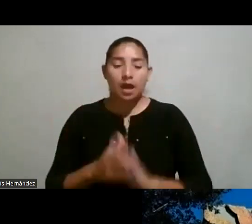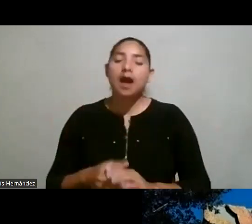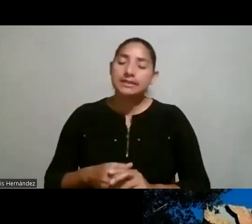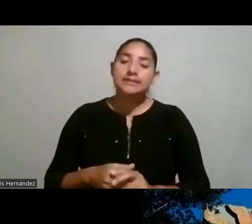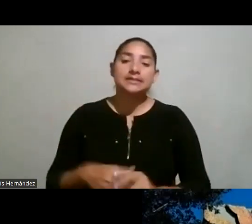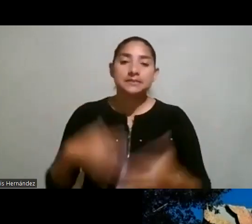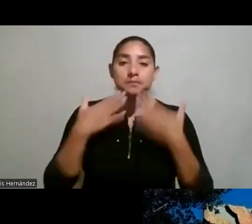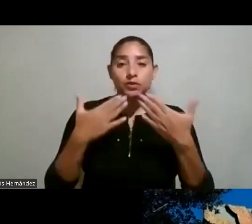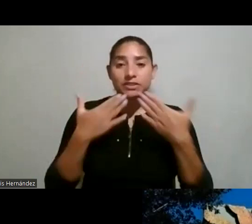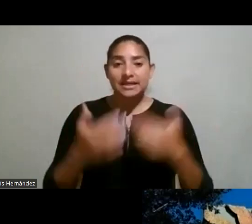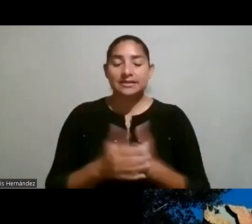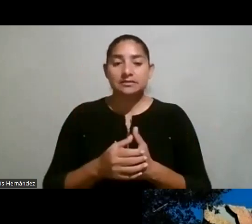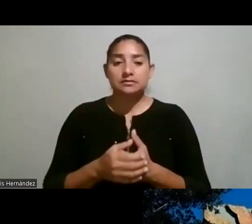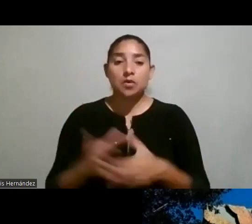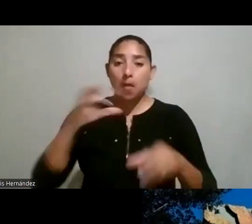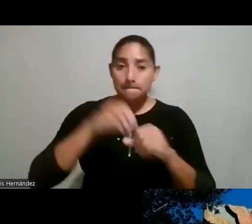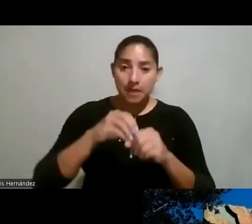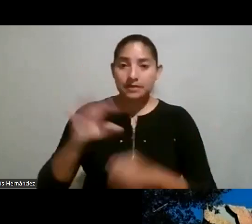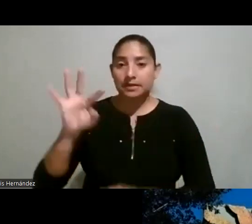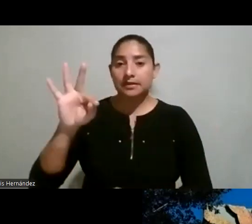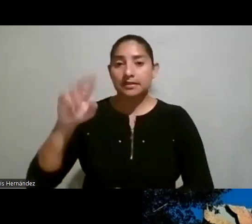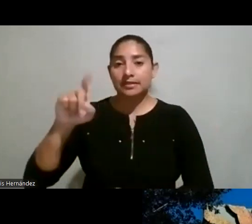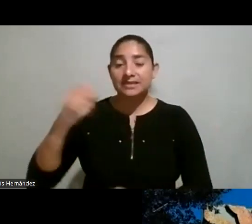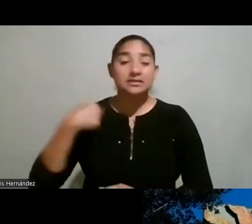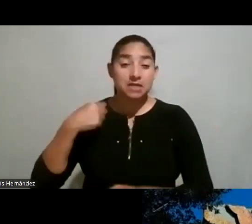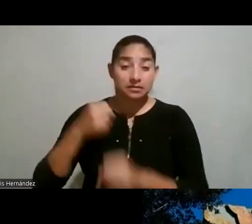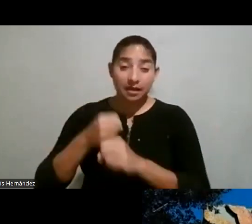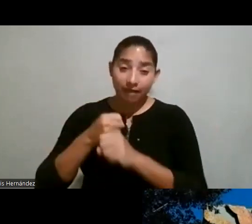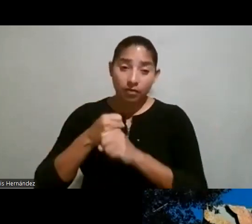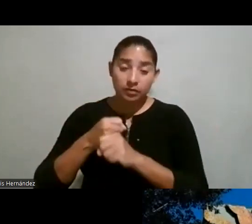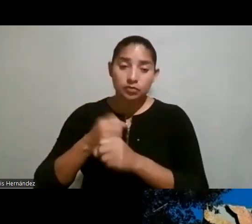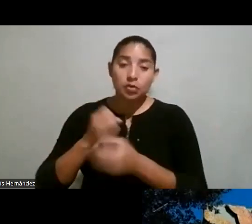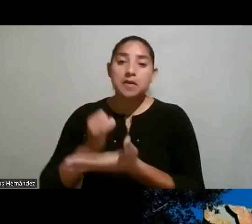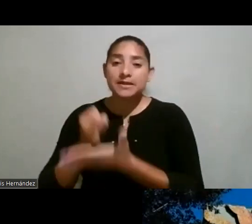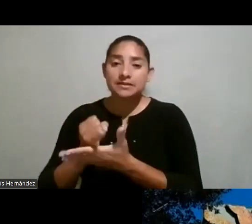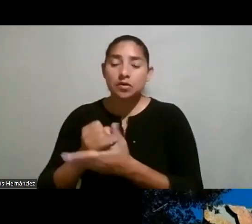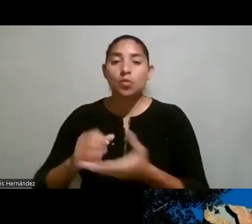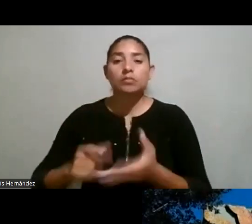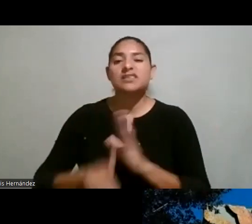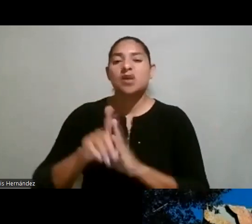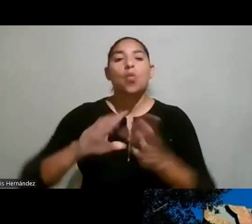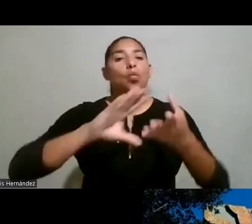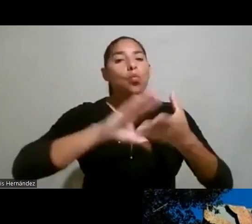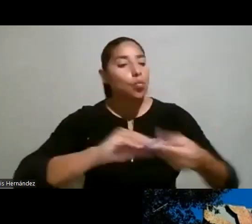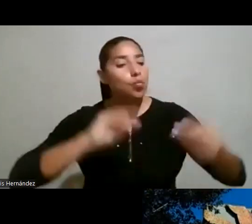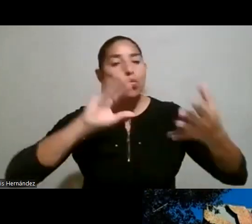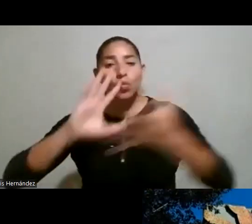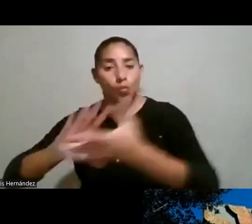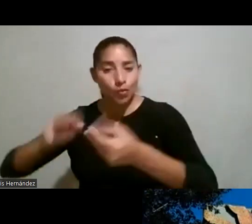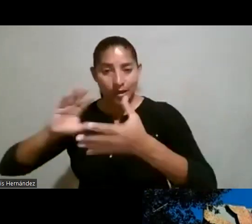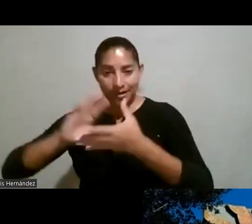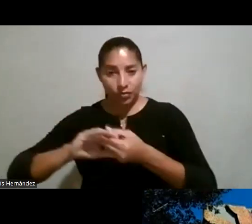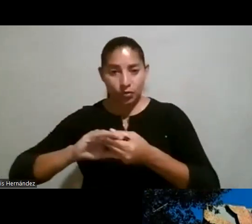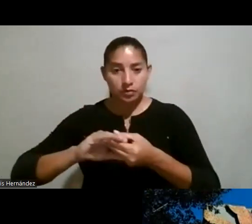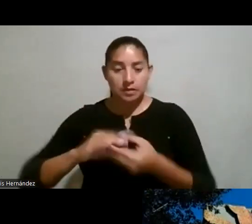bueno sí como parte de la tesis del doctorado lo que hice fue desarrollar cuentos pero